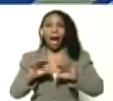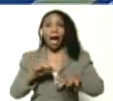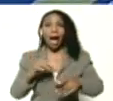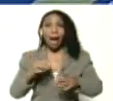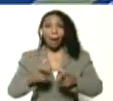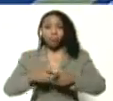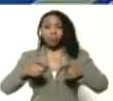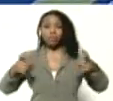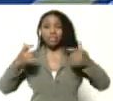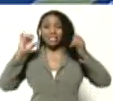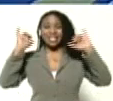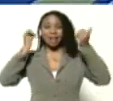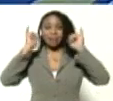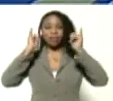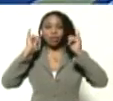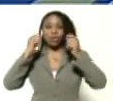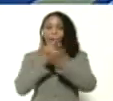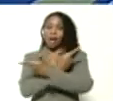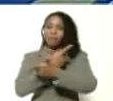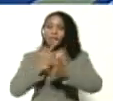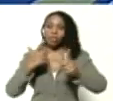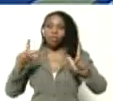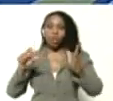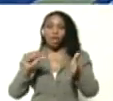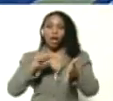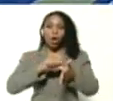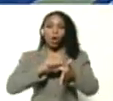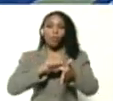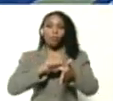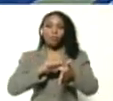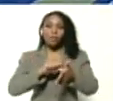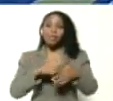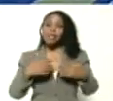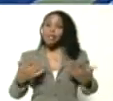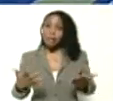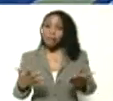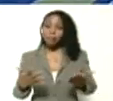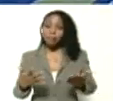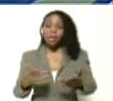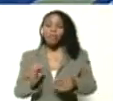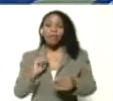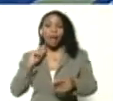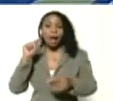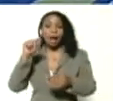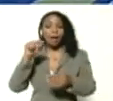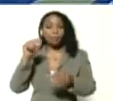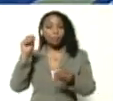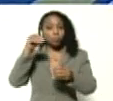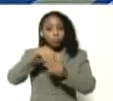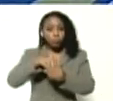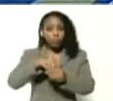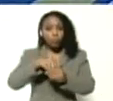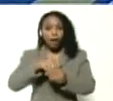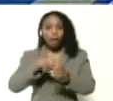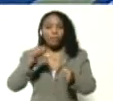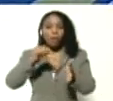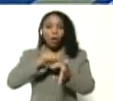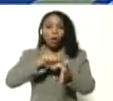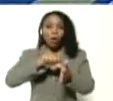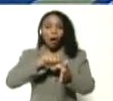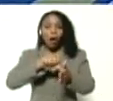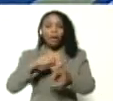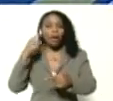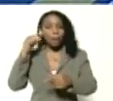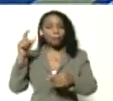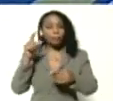conmemoración de la liberación de Coro y de la incorporación de Coro a las provincias unidas